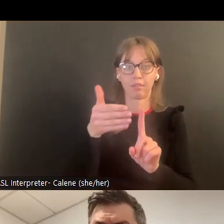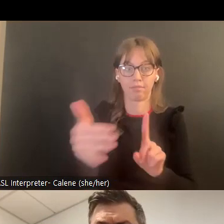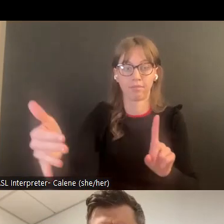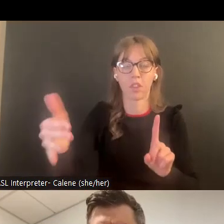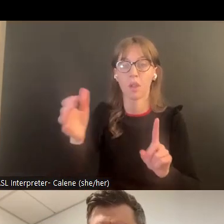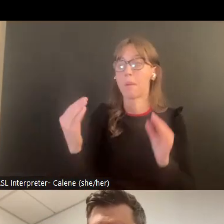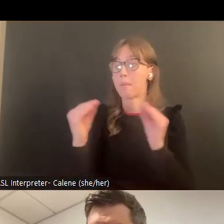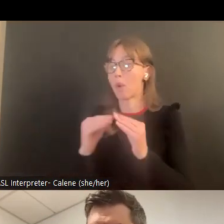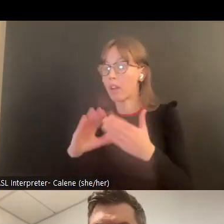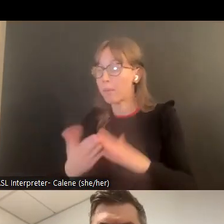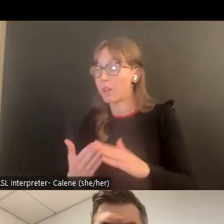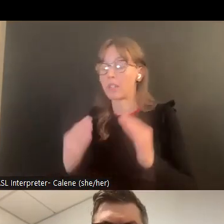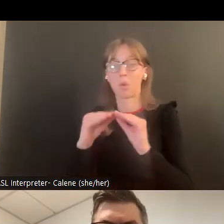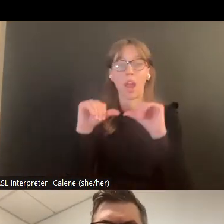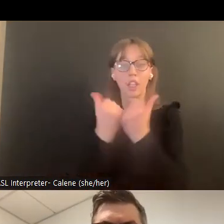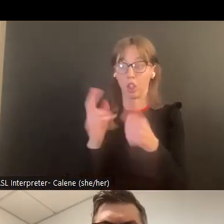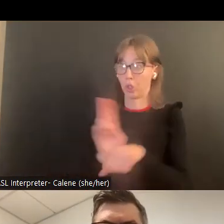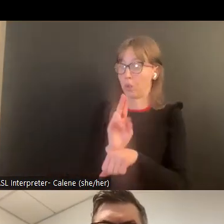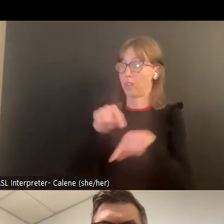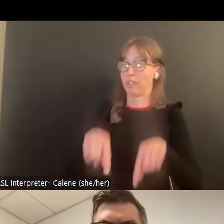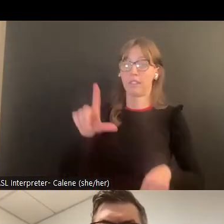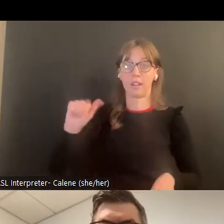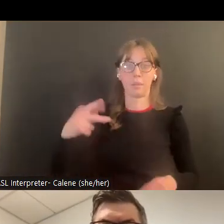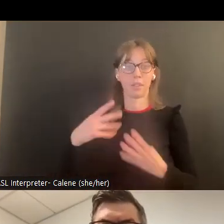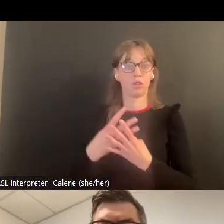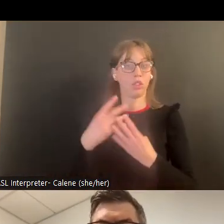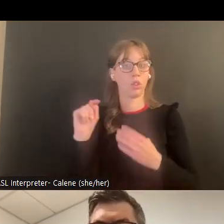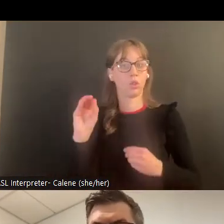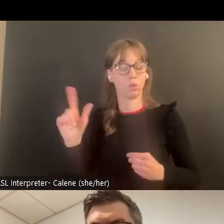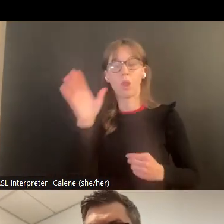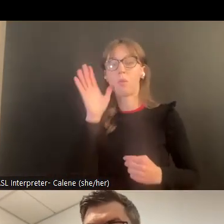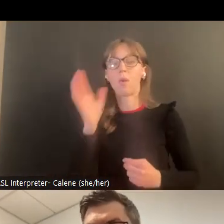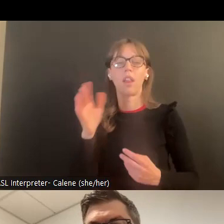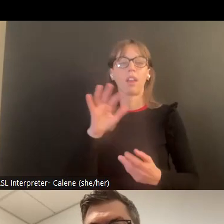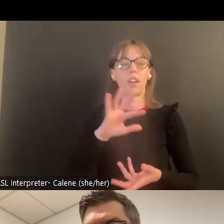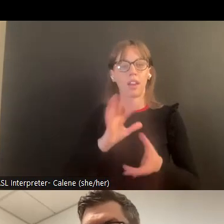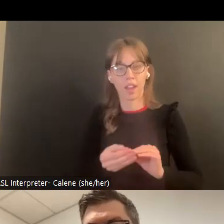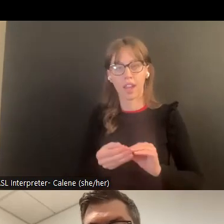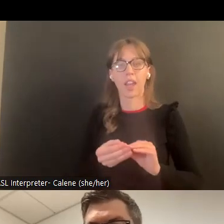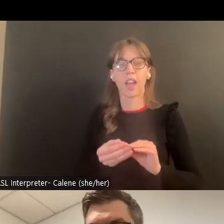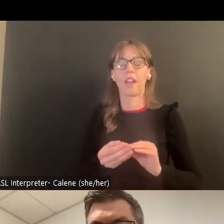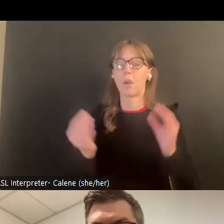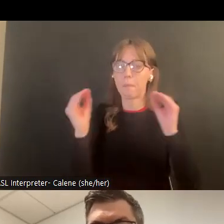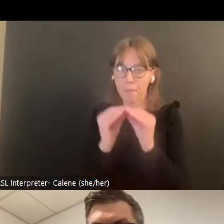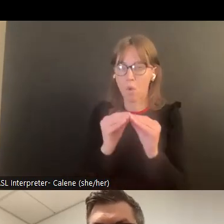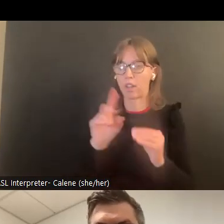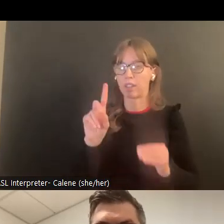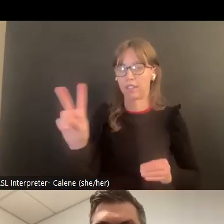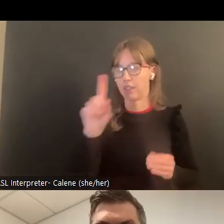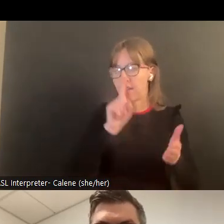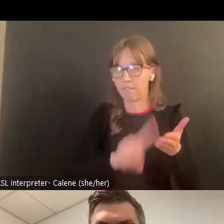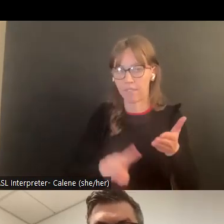como se mencionó minimizar o disminuir la cantidad de violencia doméstica lo que sería